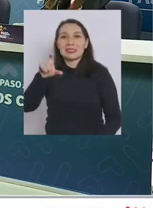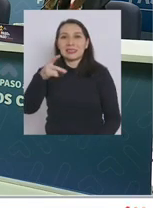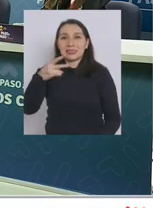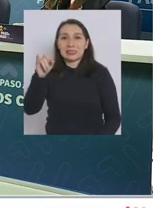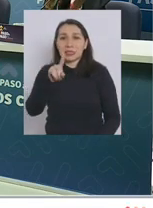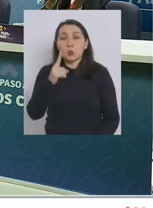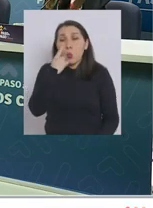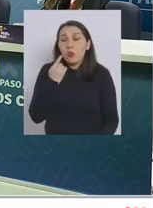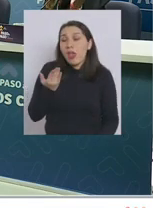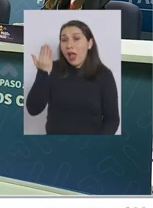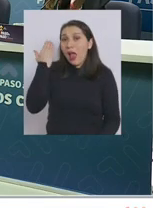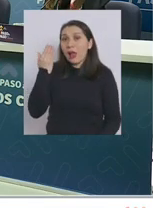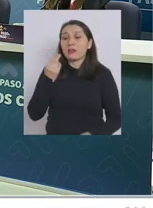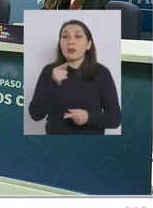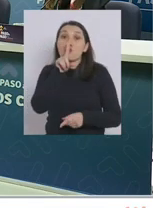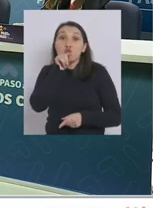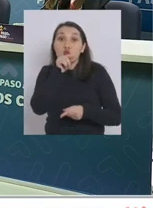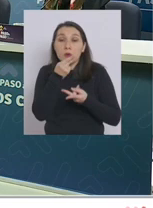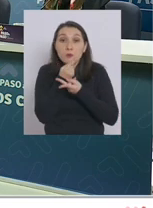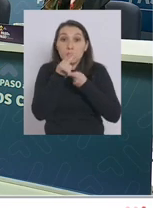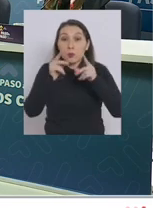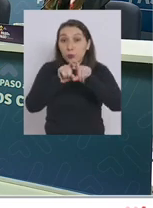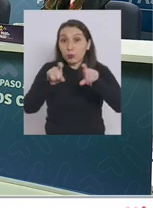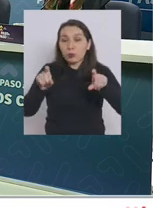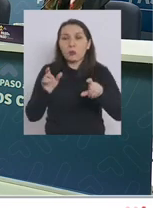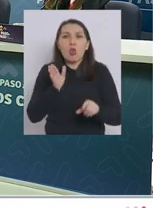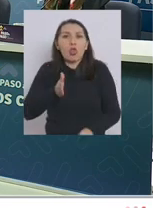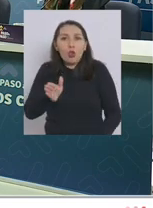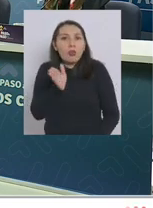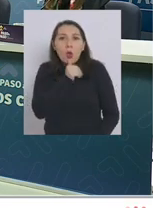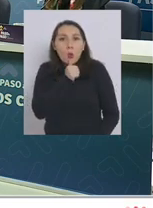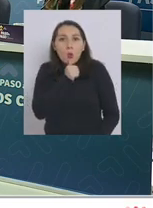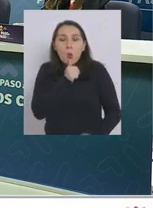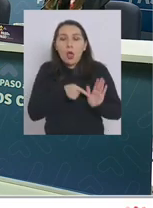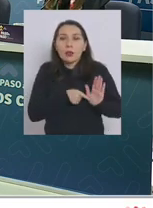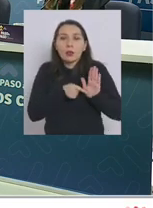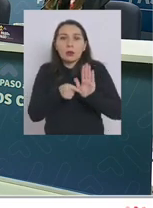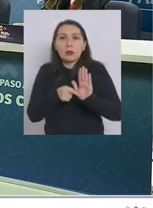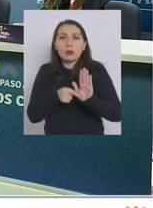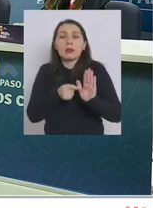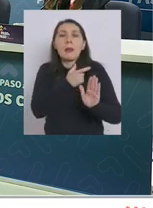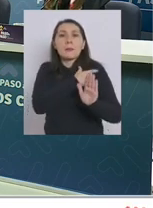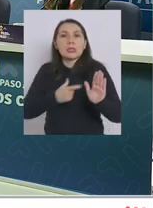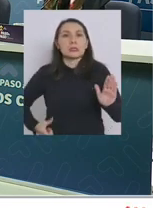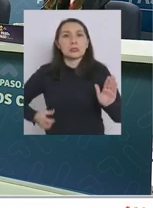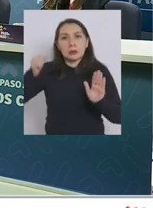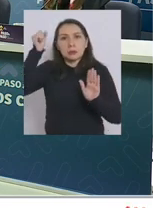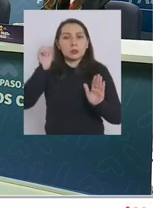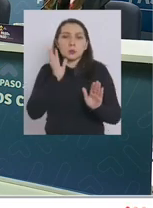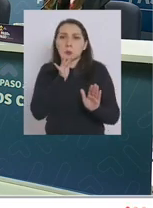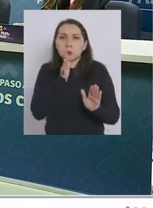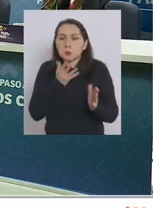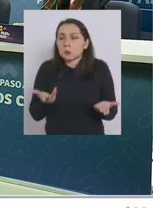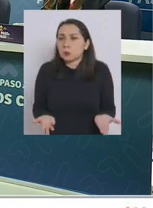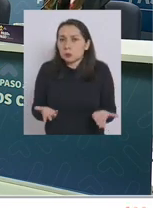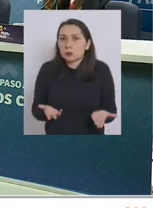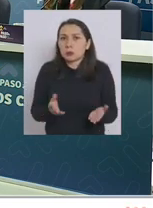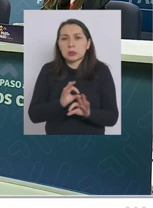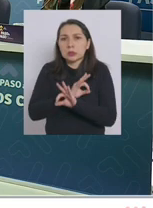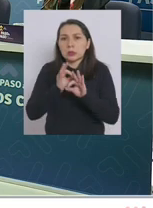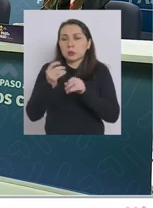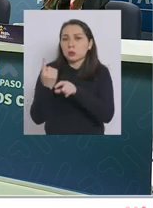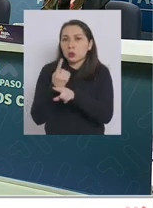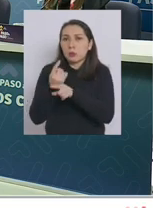médico hace un día a través de su cuenta de twitter dice que aún no han podido presentar la propuesta al presidente sebastián piñera y que tampoco se